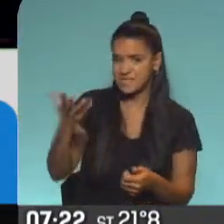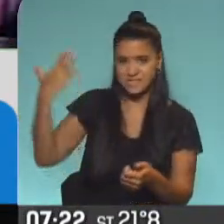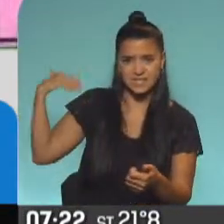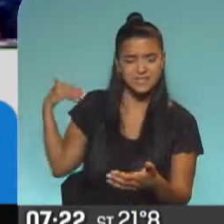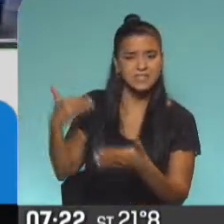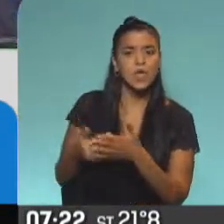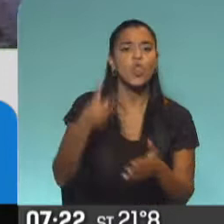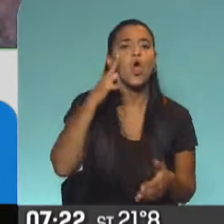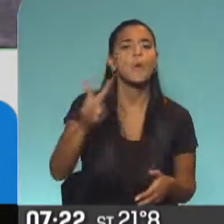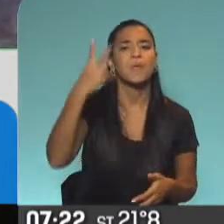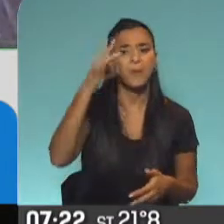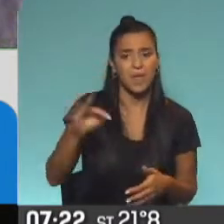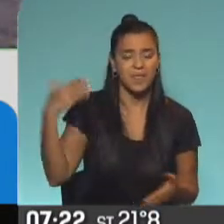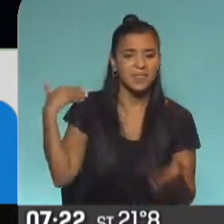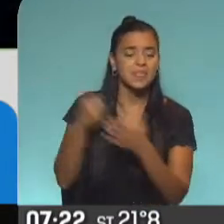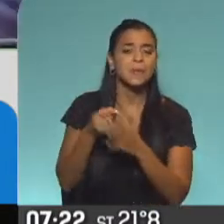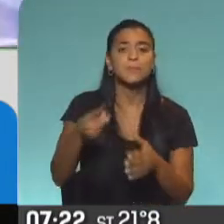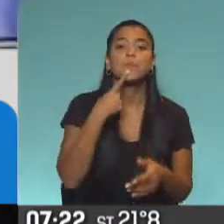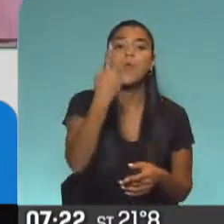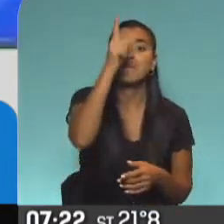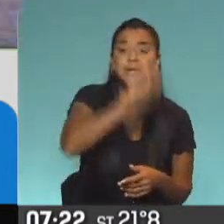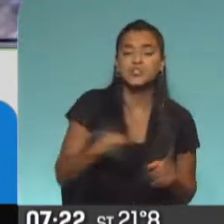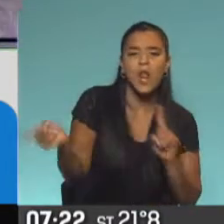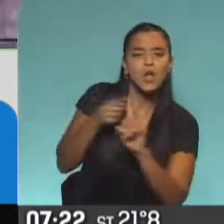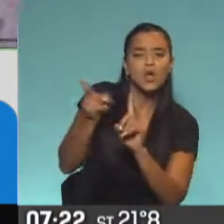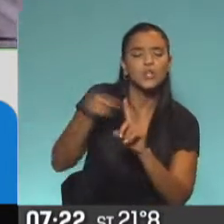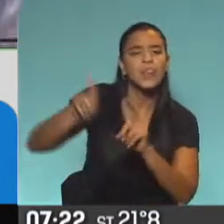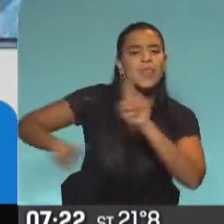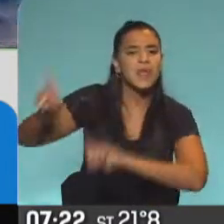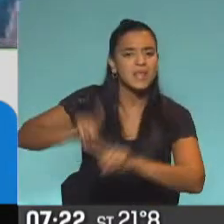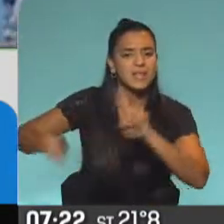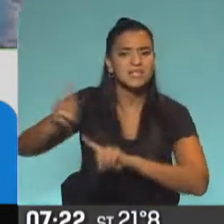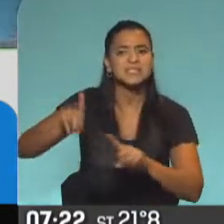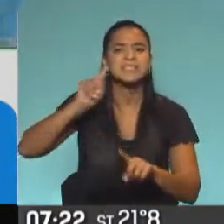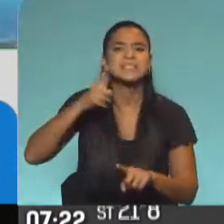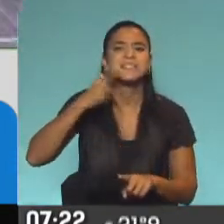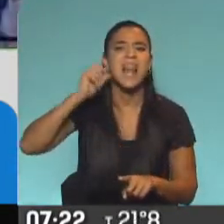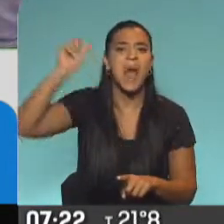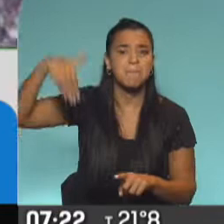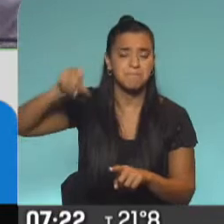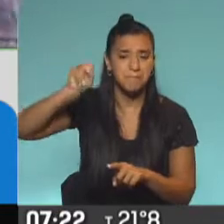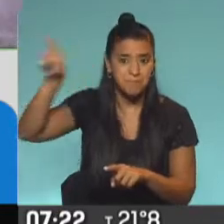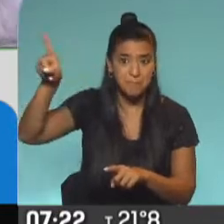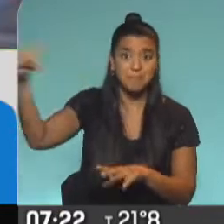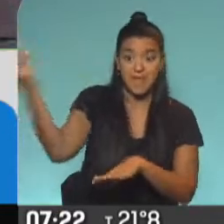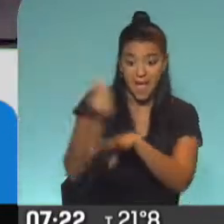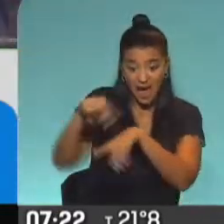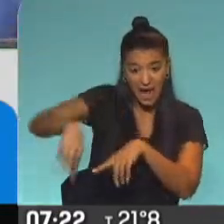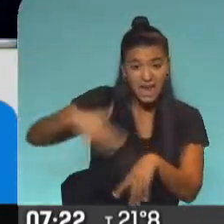finales de 2020, que alguien se contactó con un dirigente del Centro Islámico en la República Argentina para